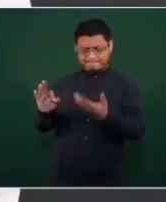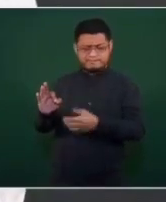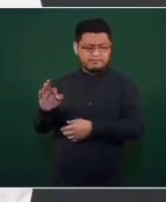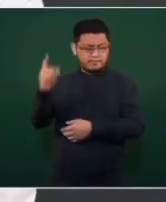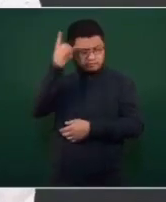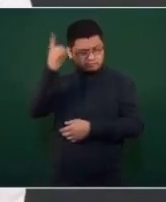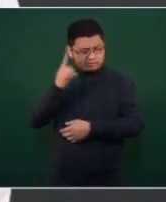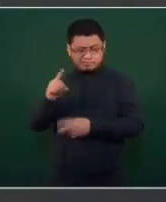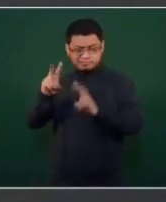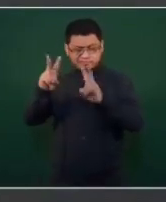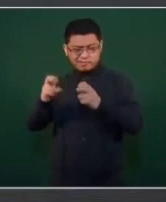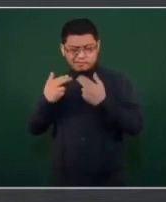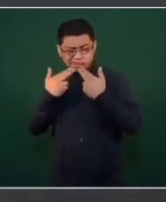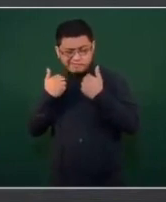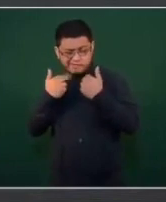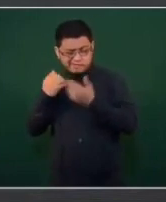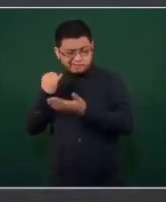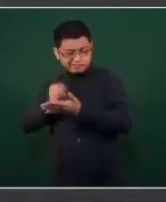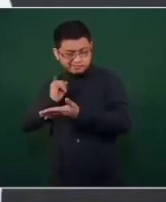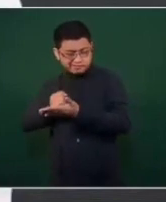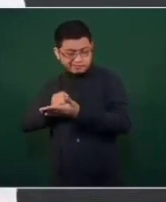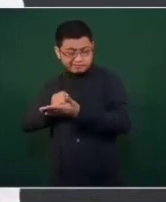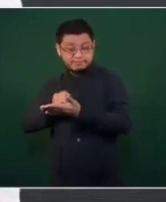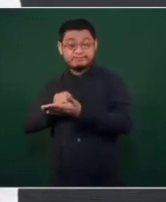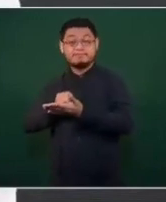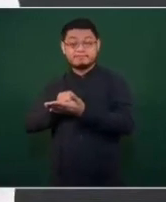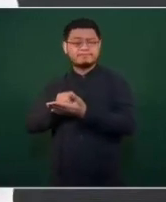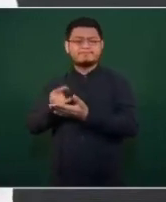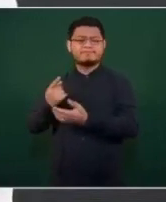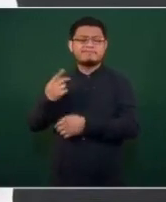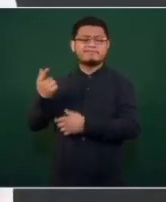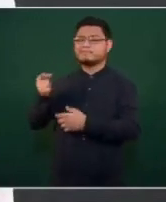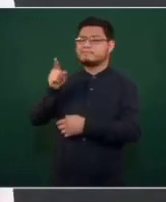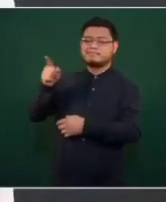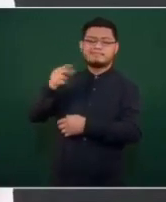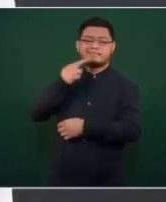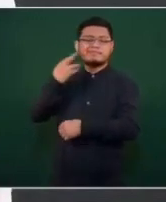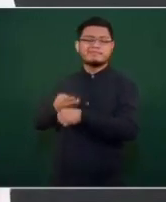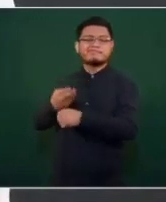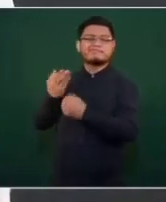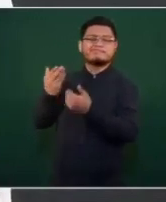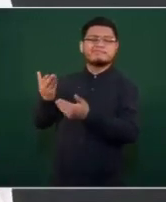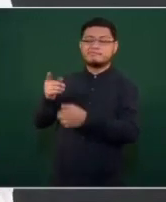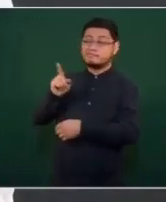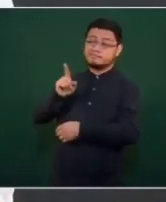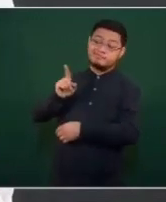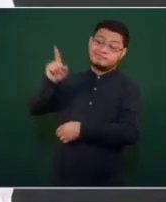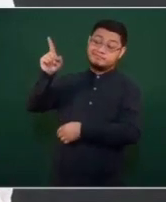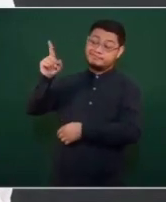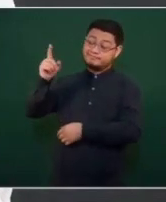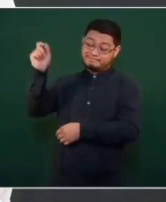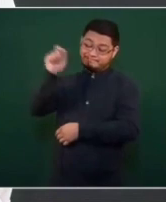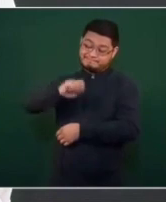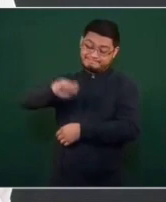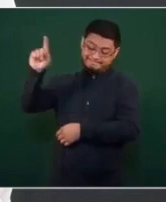delitos fiscales tiene que ver con la gente de arriba, 99 por ciento de los juicios.